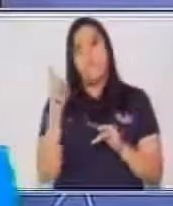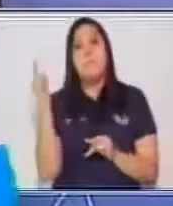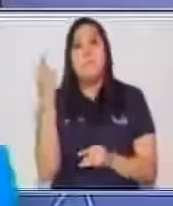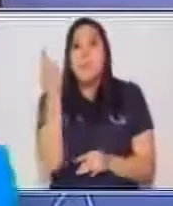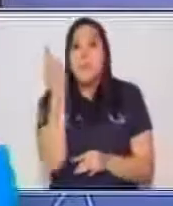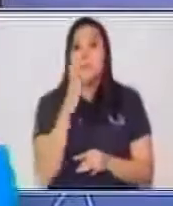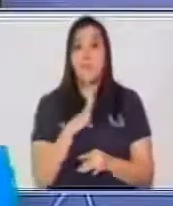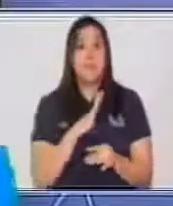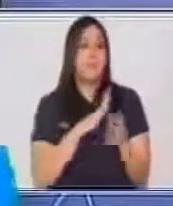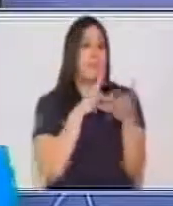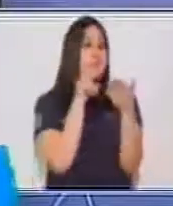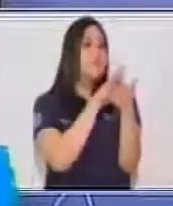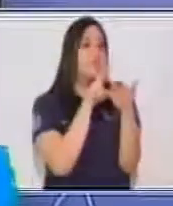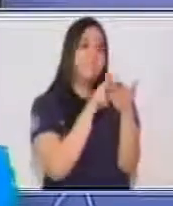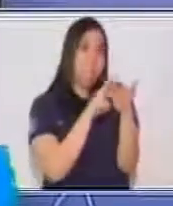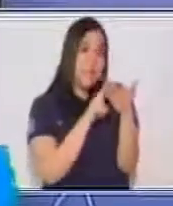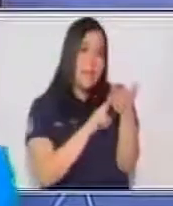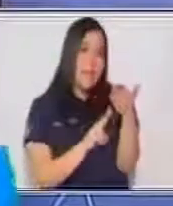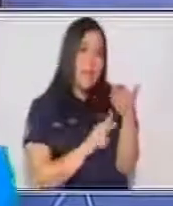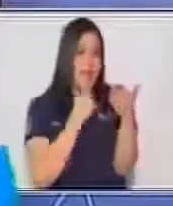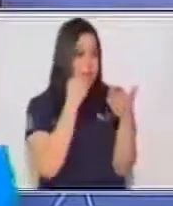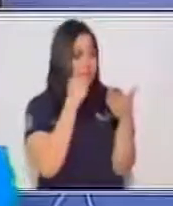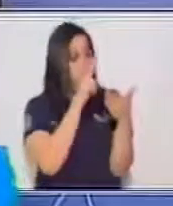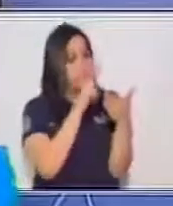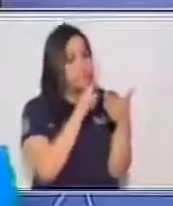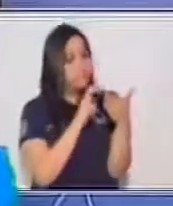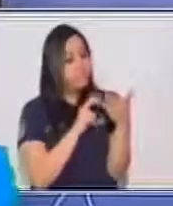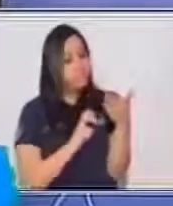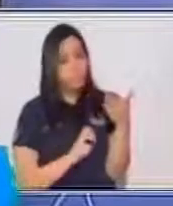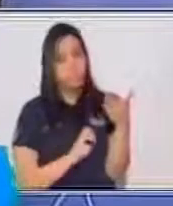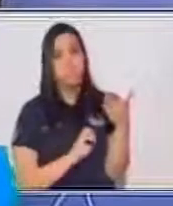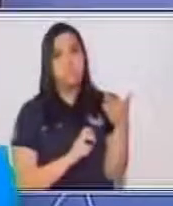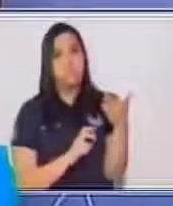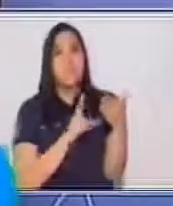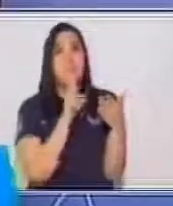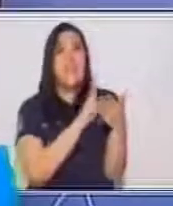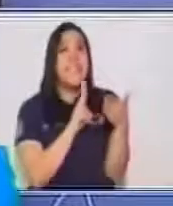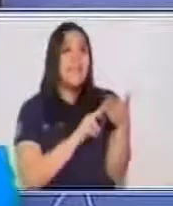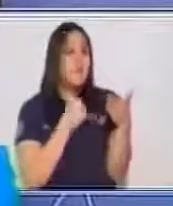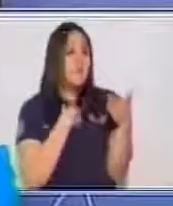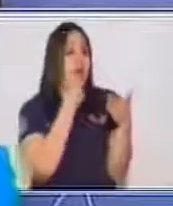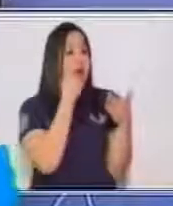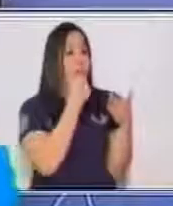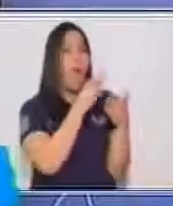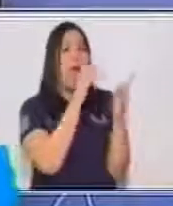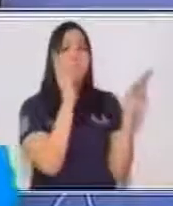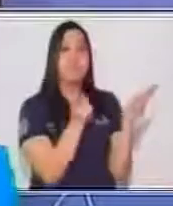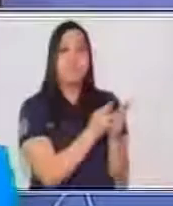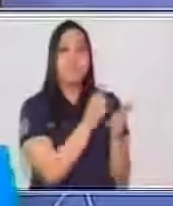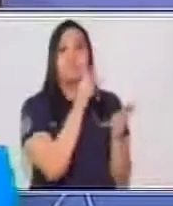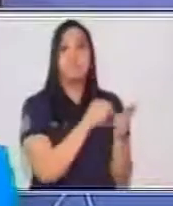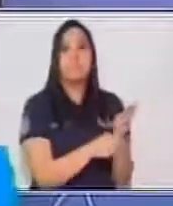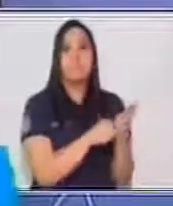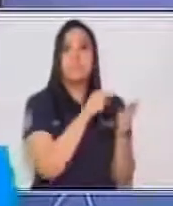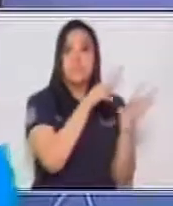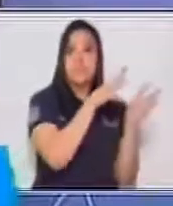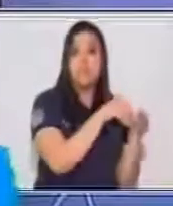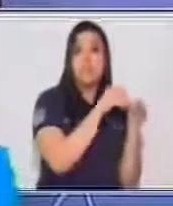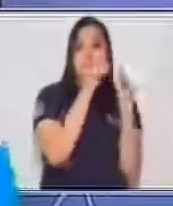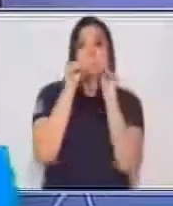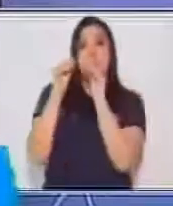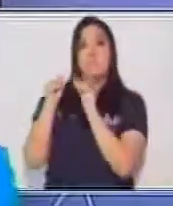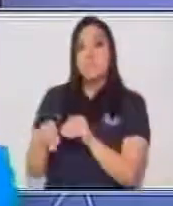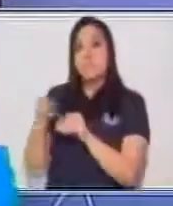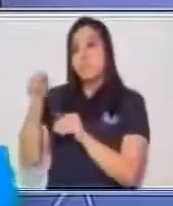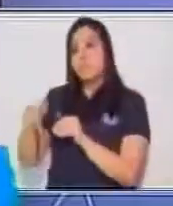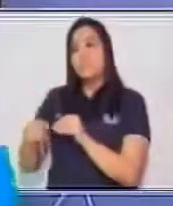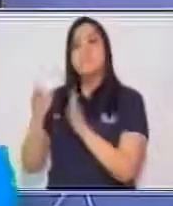sino que debes tomar en cuenta aspectos muy importantes. La lectura, los resúmenes, son indispensables para poder elaborar un